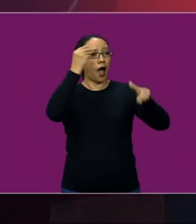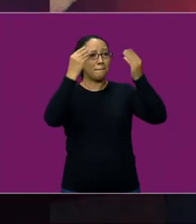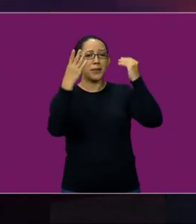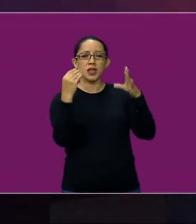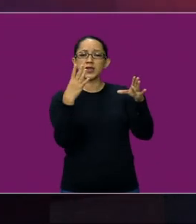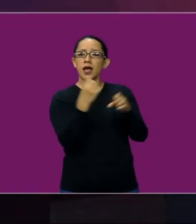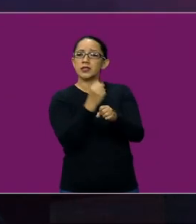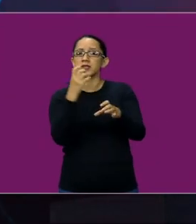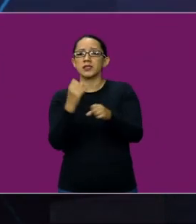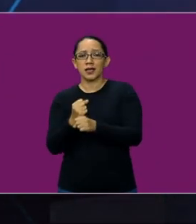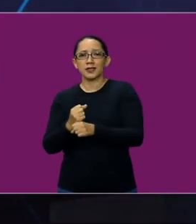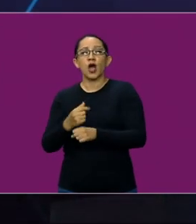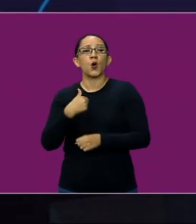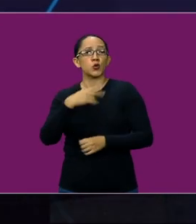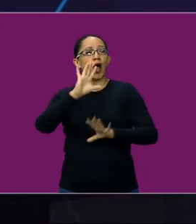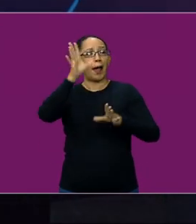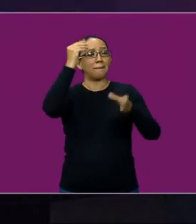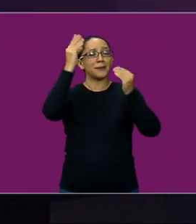de instituciones. De instituciones.